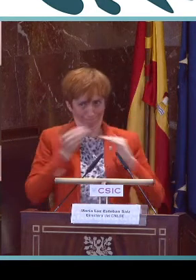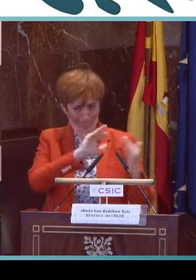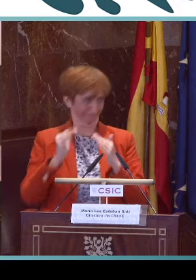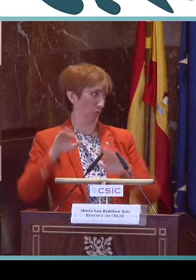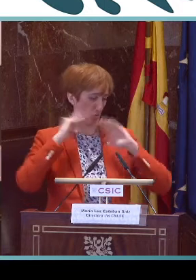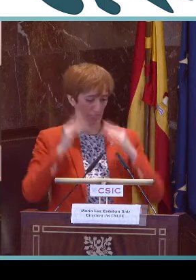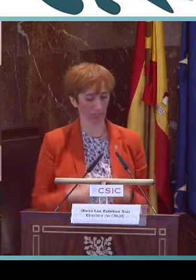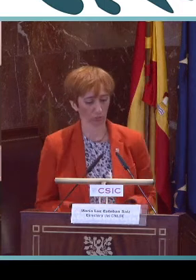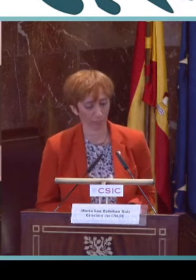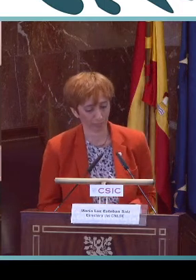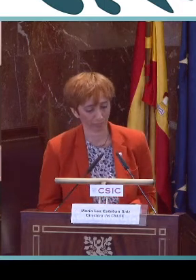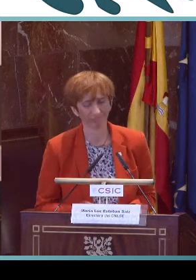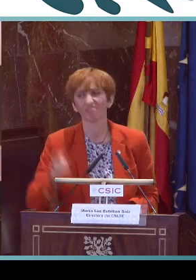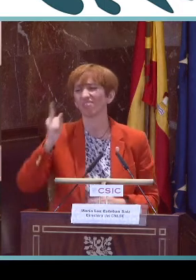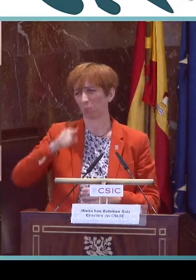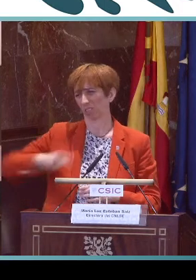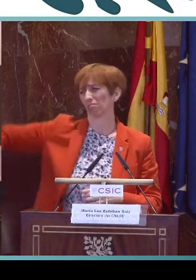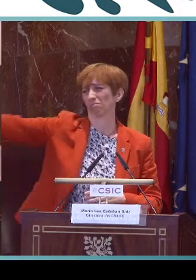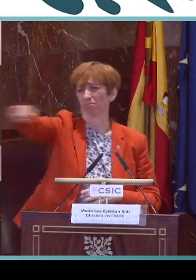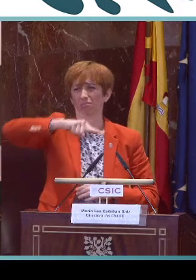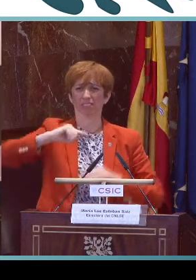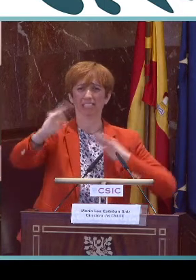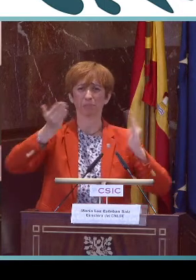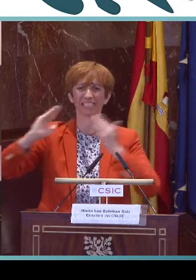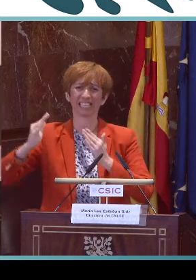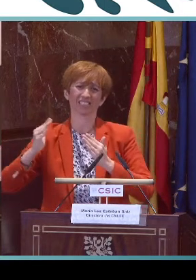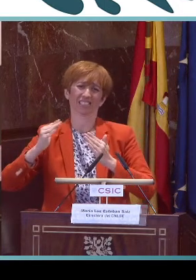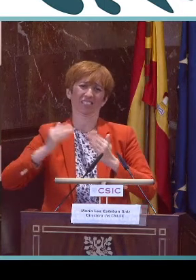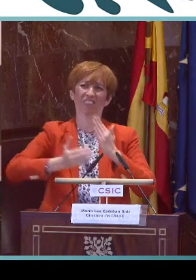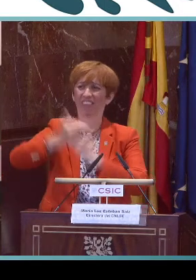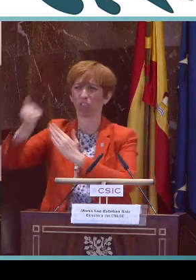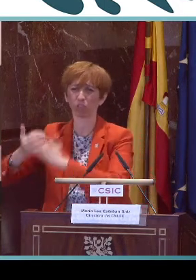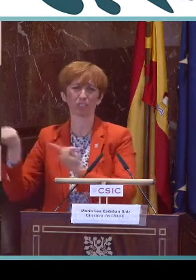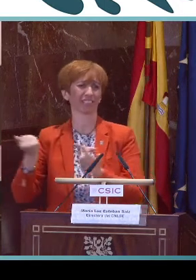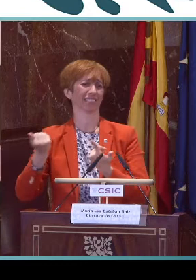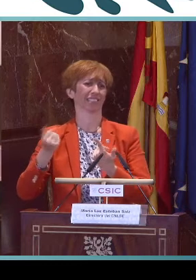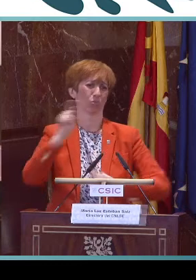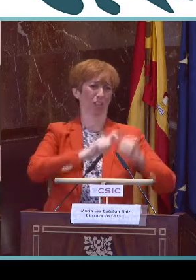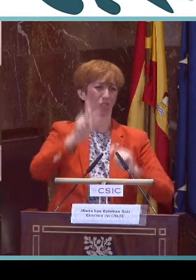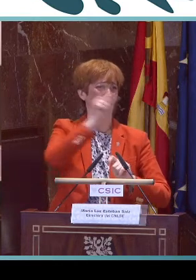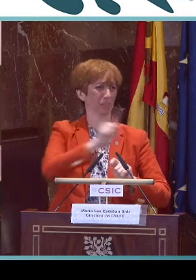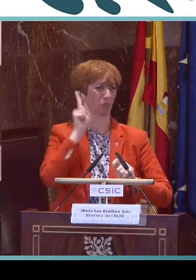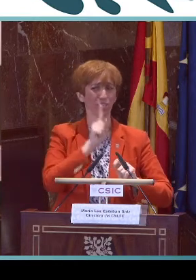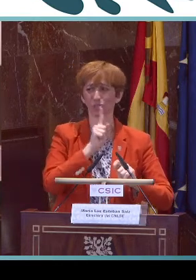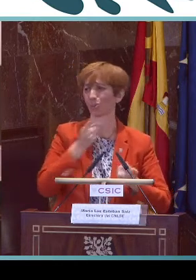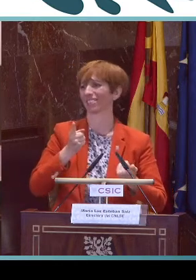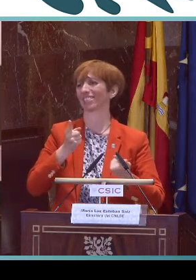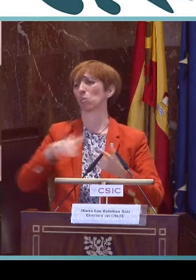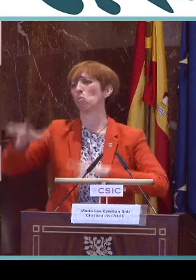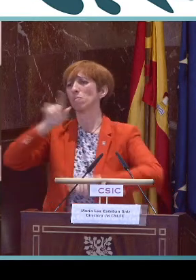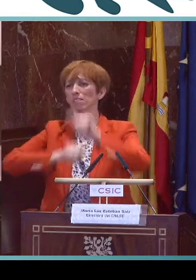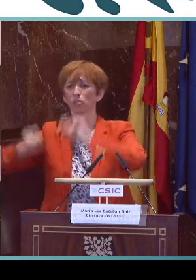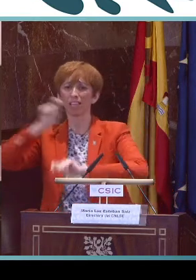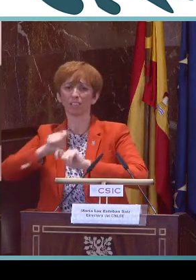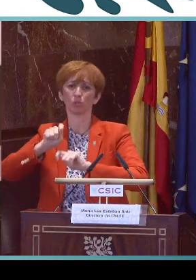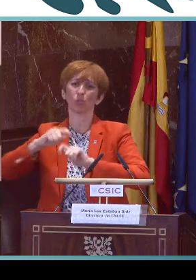de este entorno tan estupendo que nos habéis cedido para poder celebrar este Congreso. A todos los representantes de las federaciones y